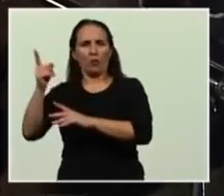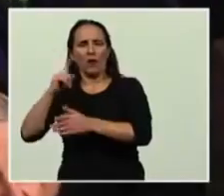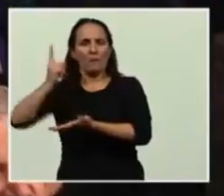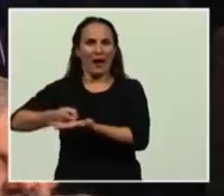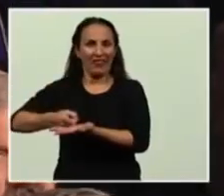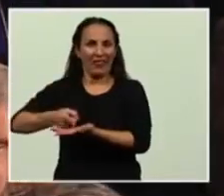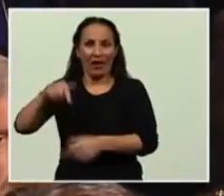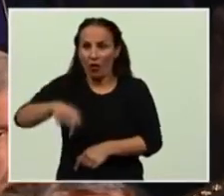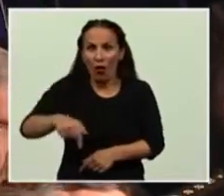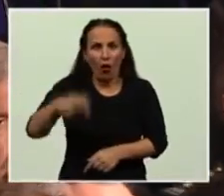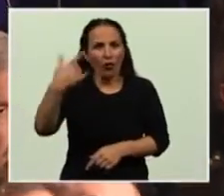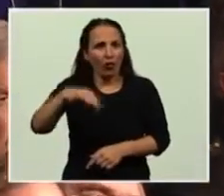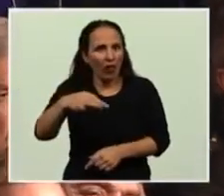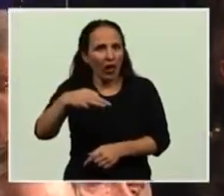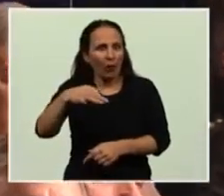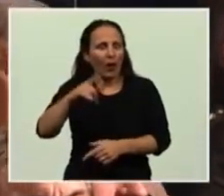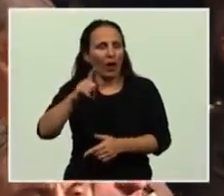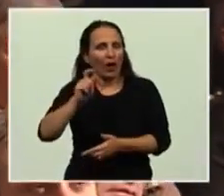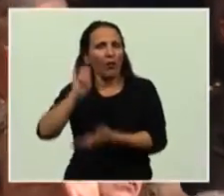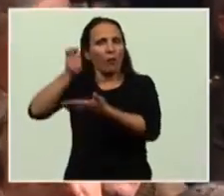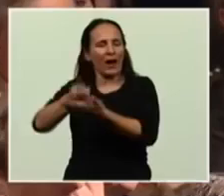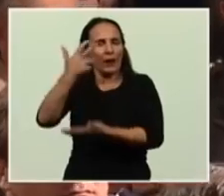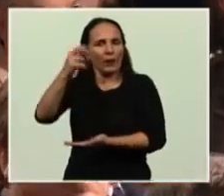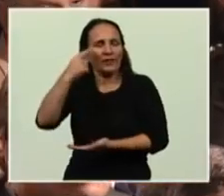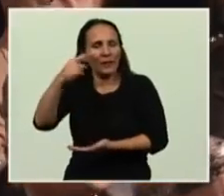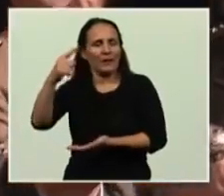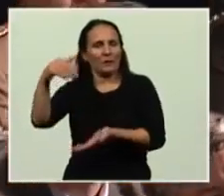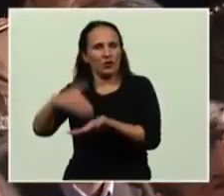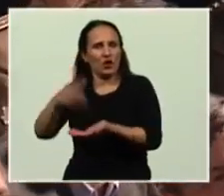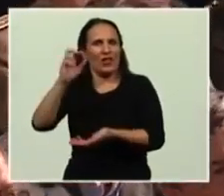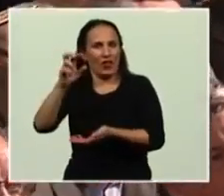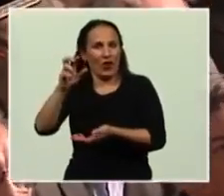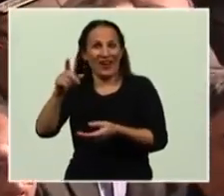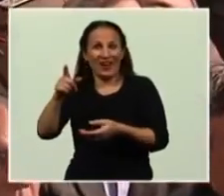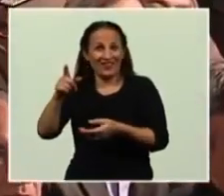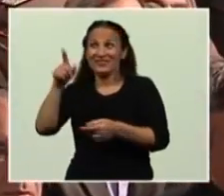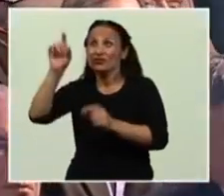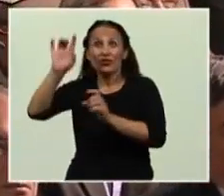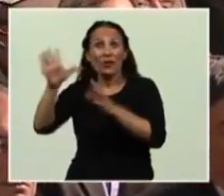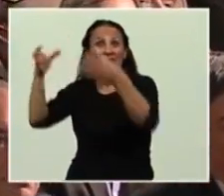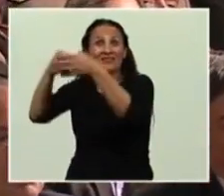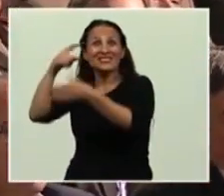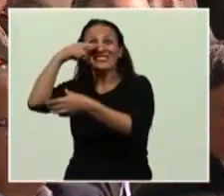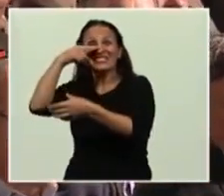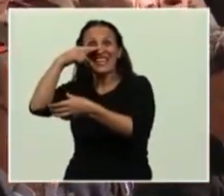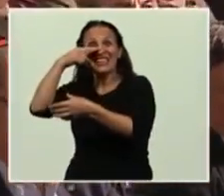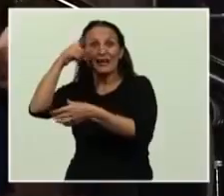deberíamos estar pagando, de acuerdo a su criterio, 20.000 millones de dólares al 7% de los acreedores,